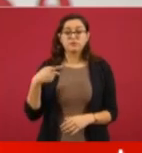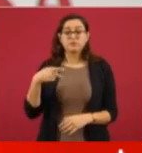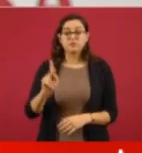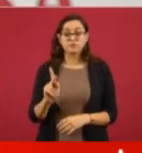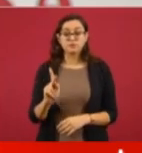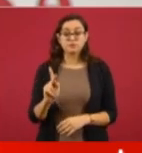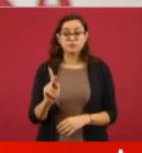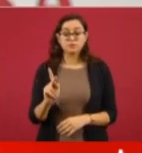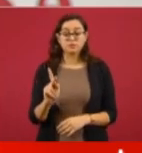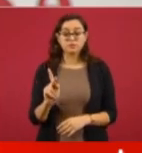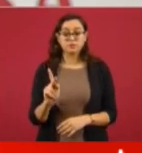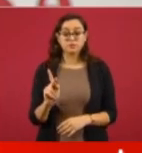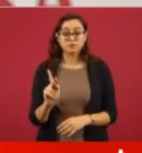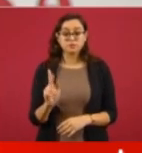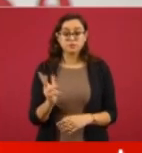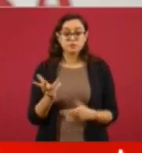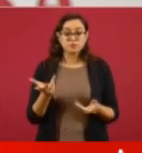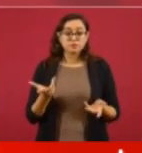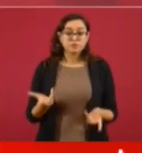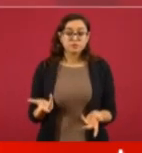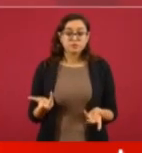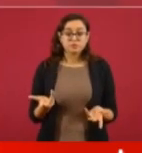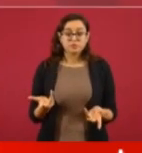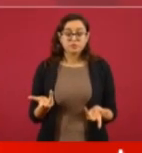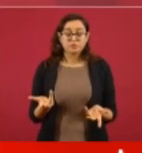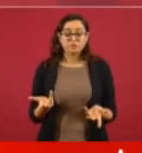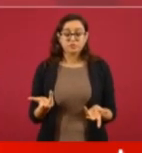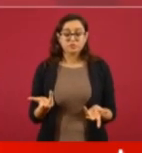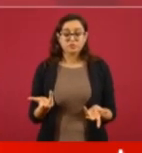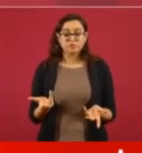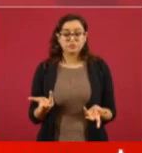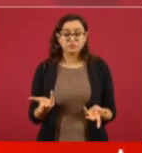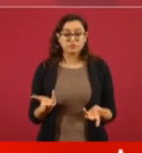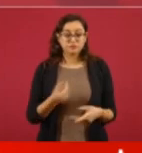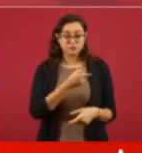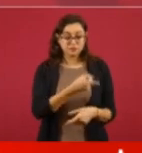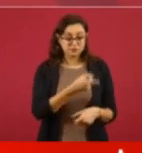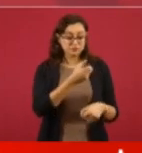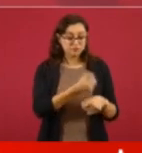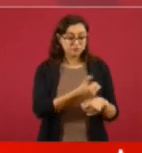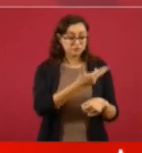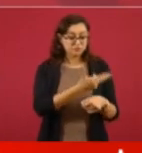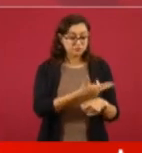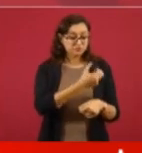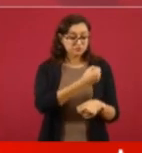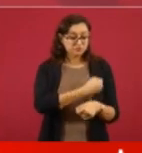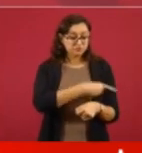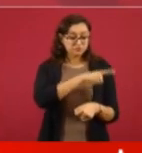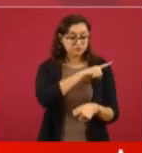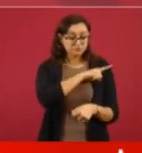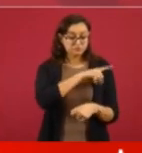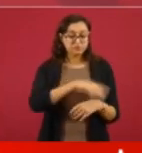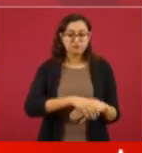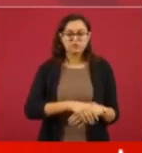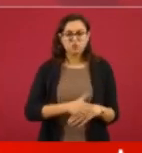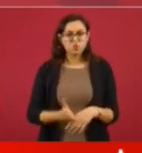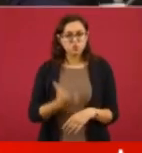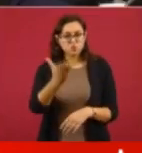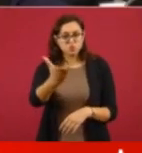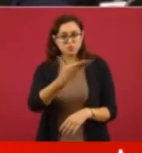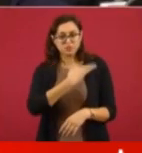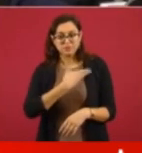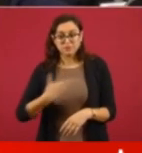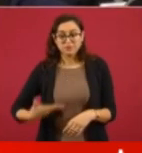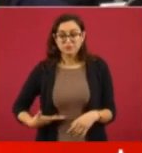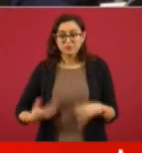el secretario de Salud… Usted como presidente, que no es lo